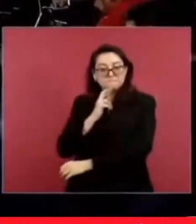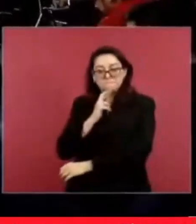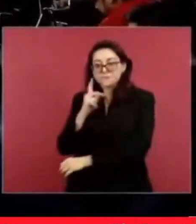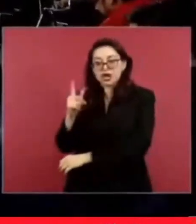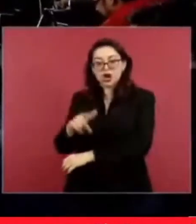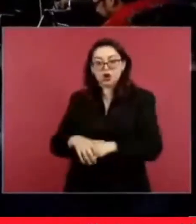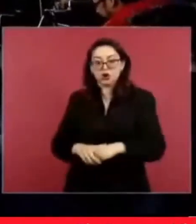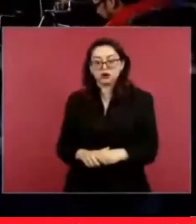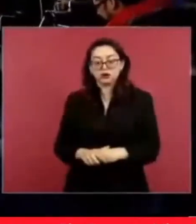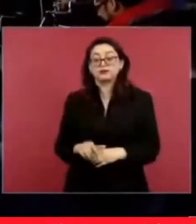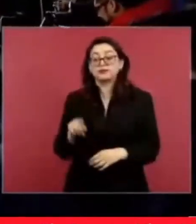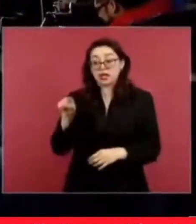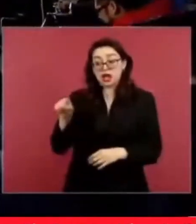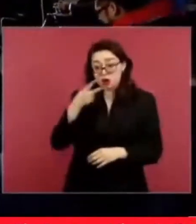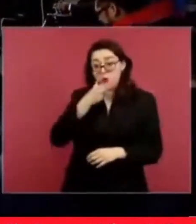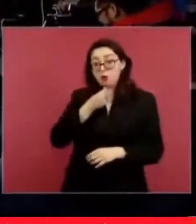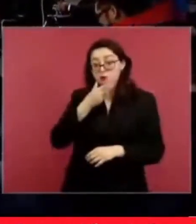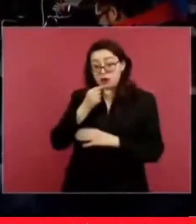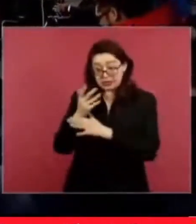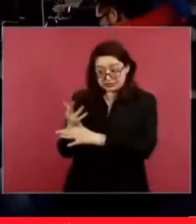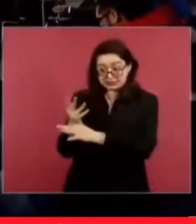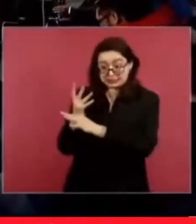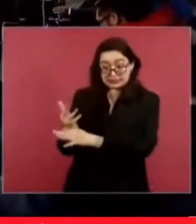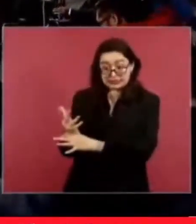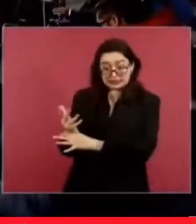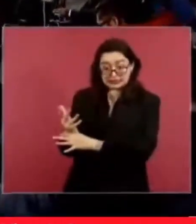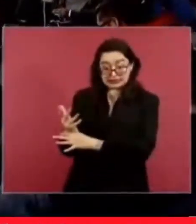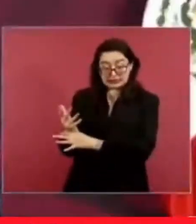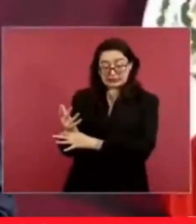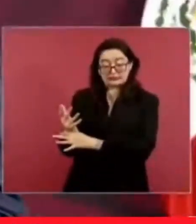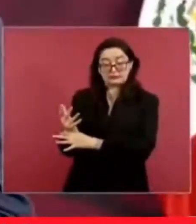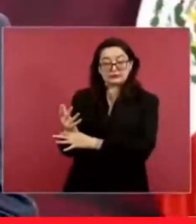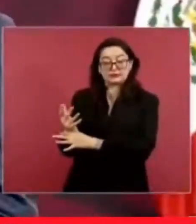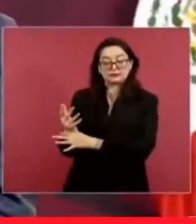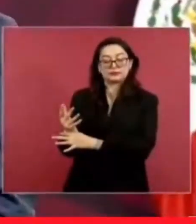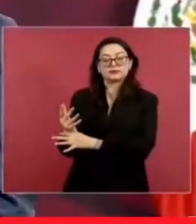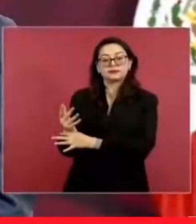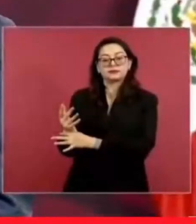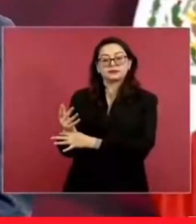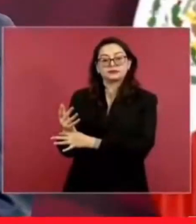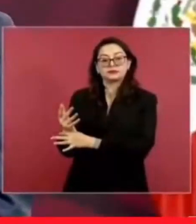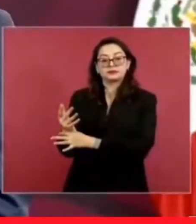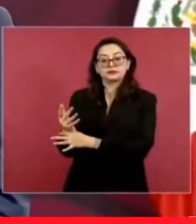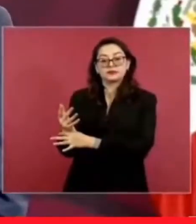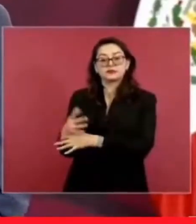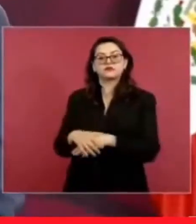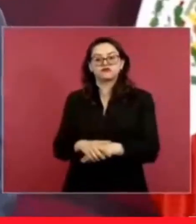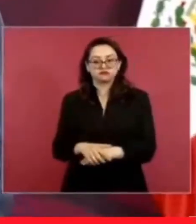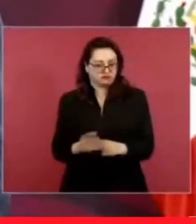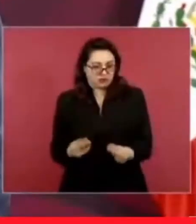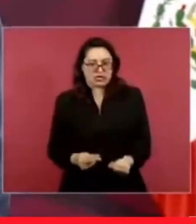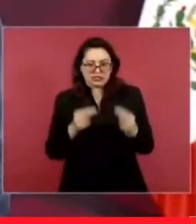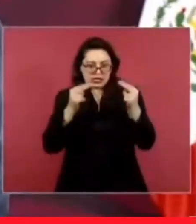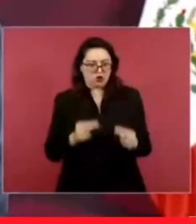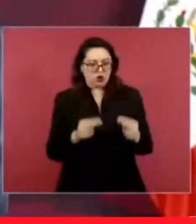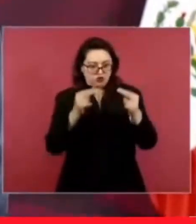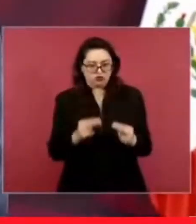Decía que eran necesarios los negocios